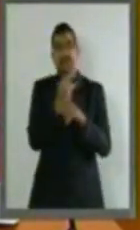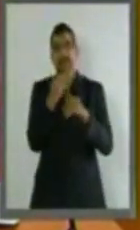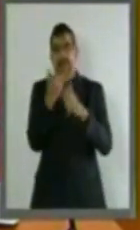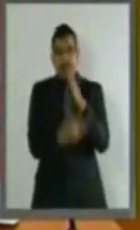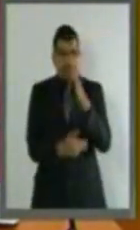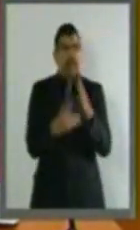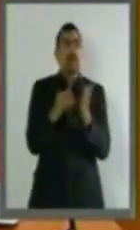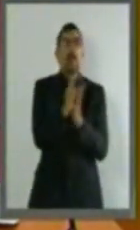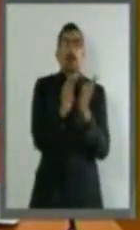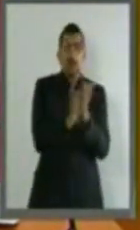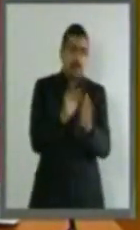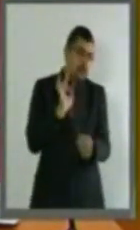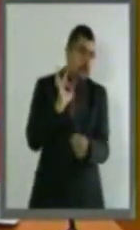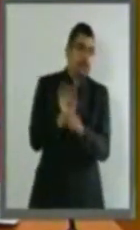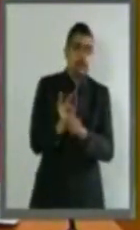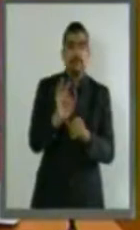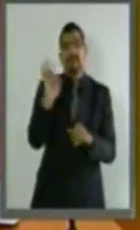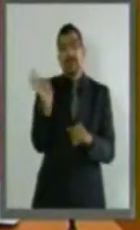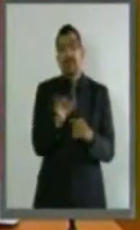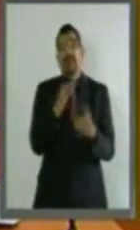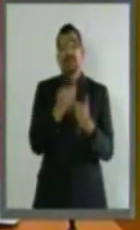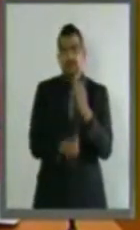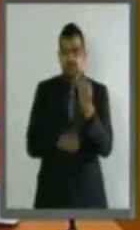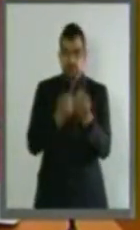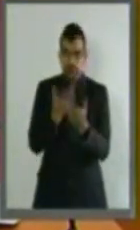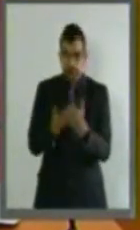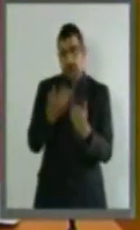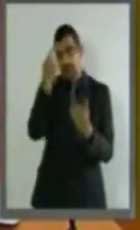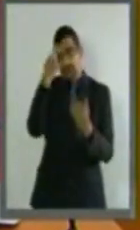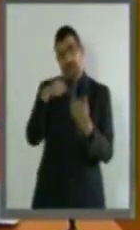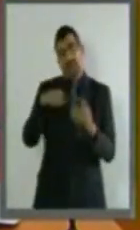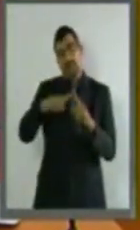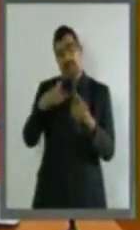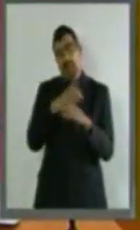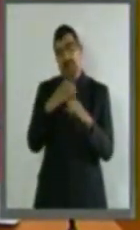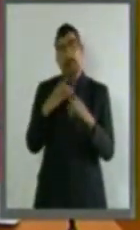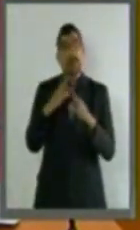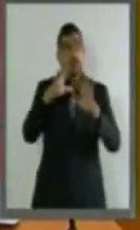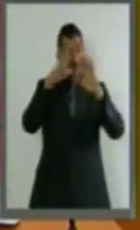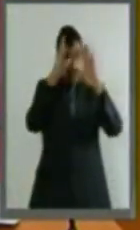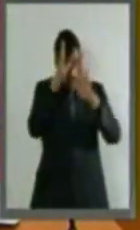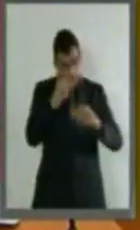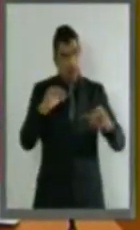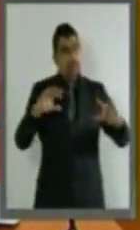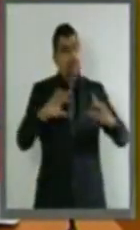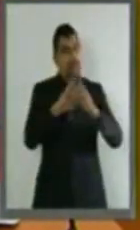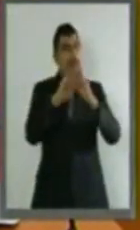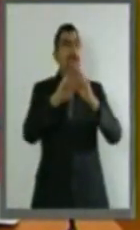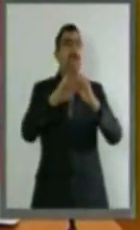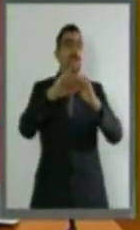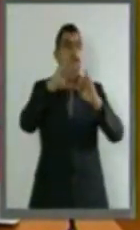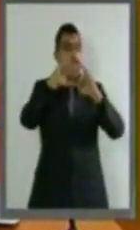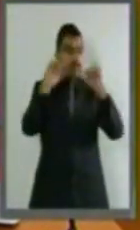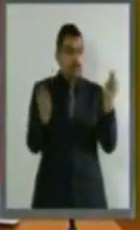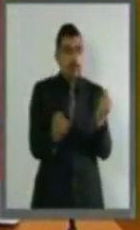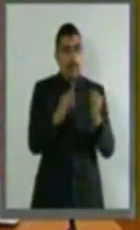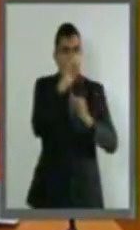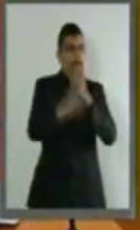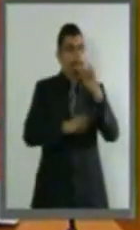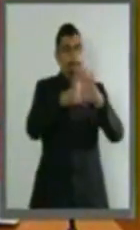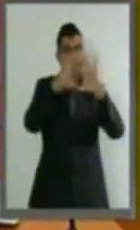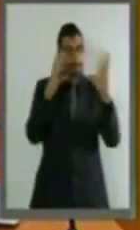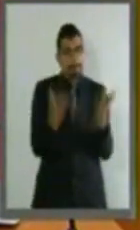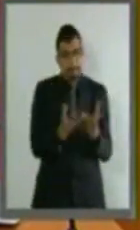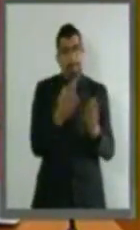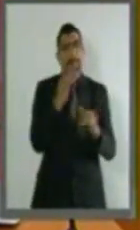aplicación de leyes federales o de los tratados internacionales celebrados por el Estado mexicano.